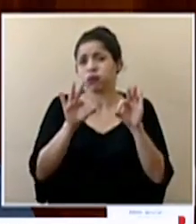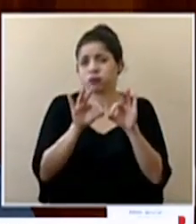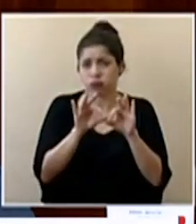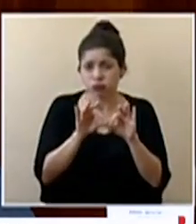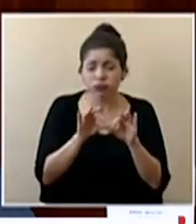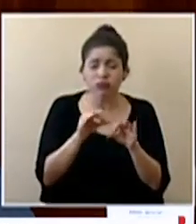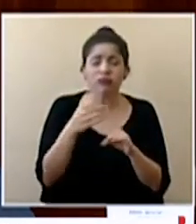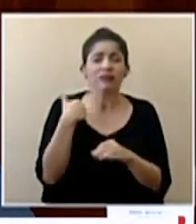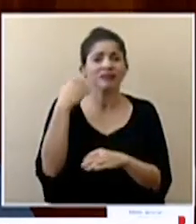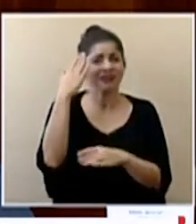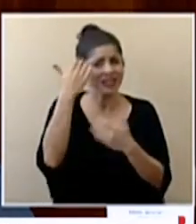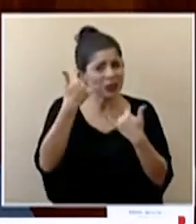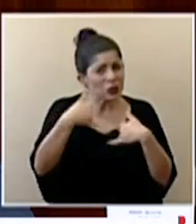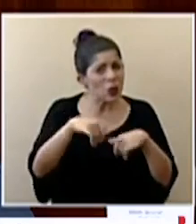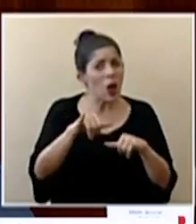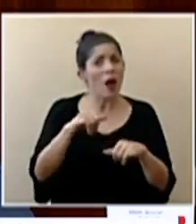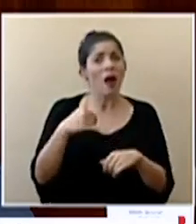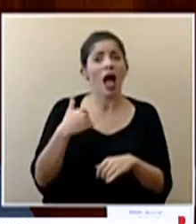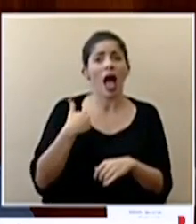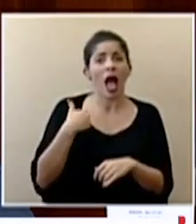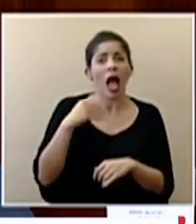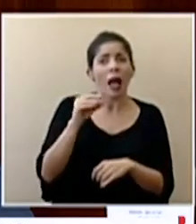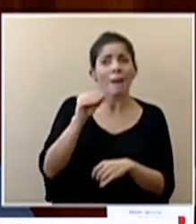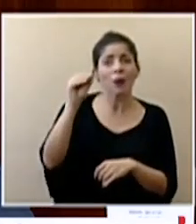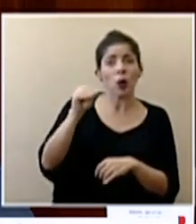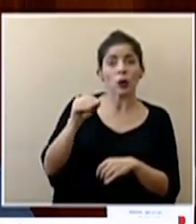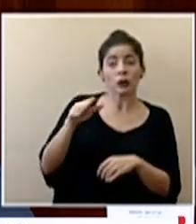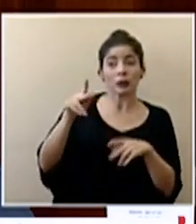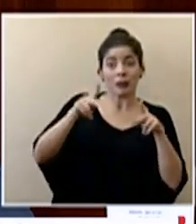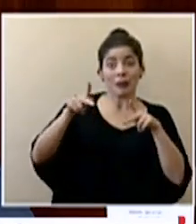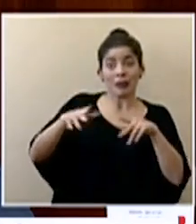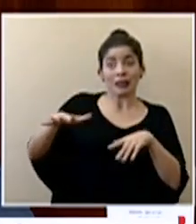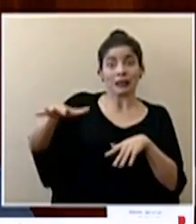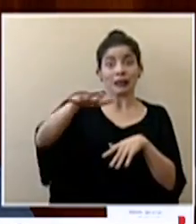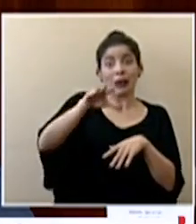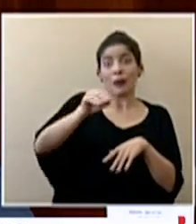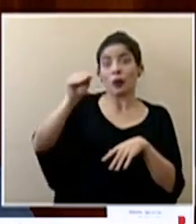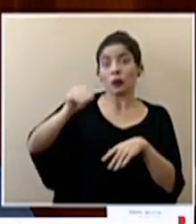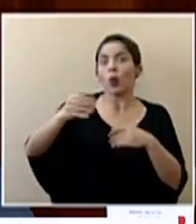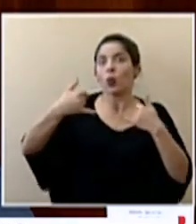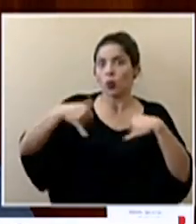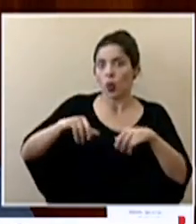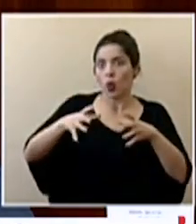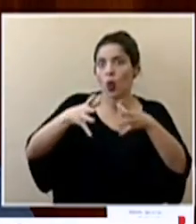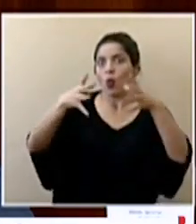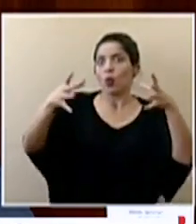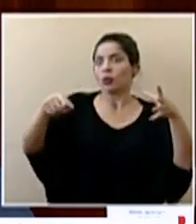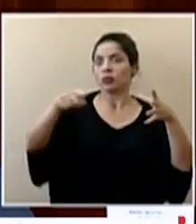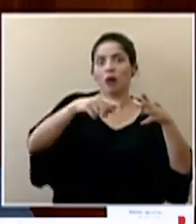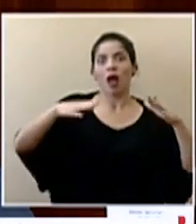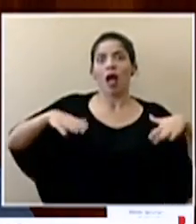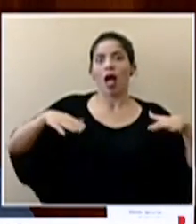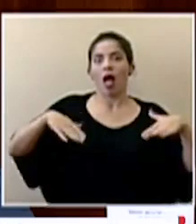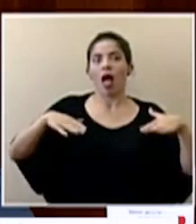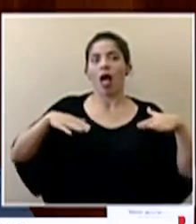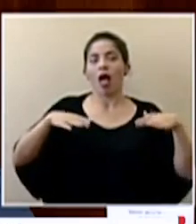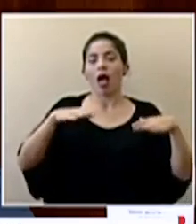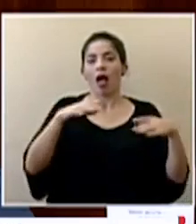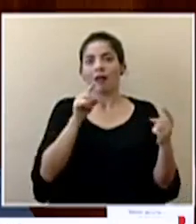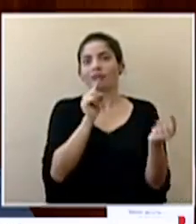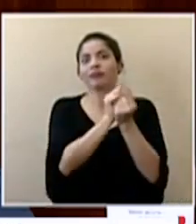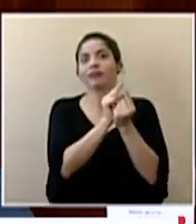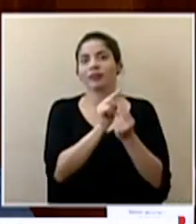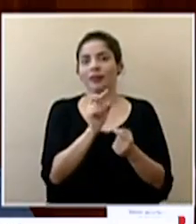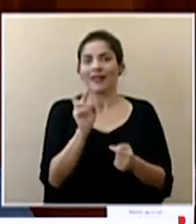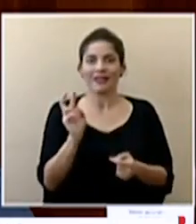existe un porcentaje importante de la población que no ha tenido exposición al virus. Y esos son,